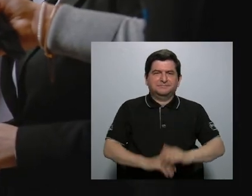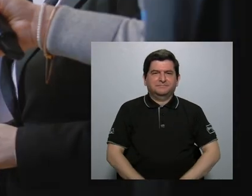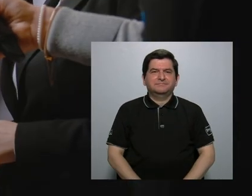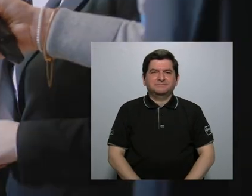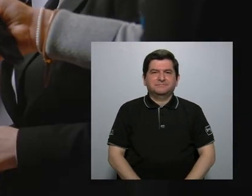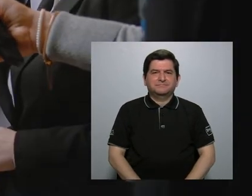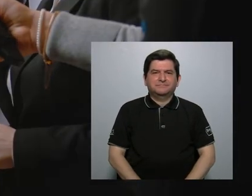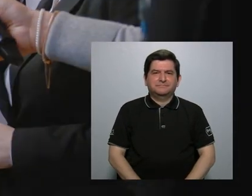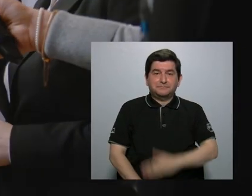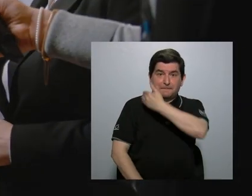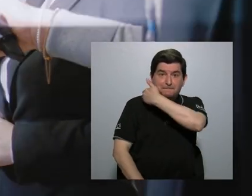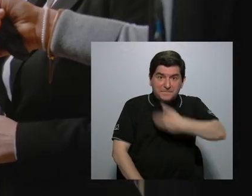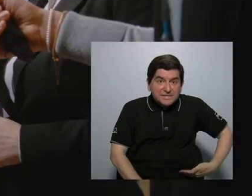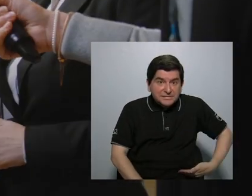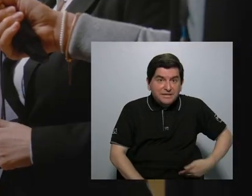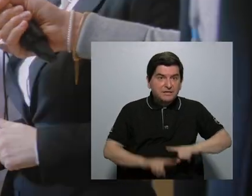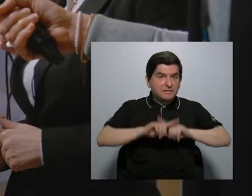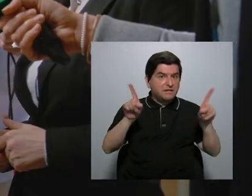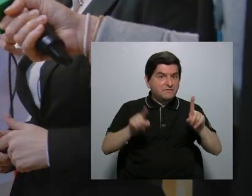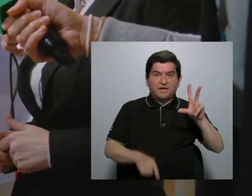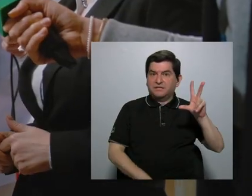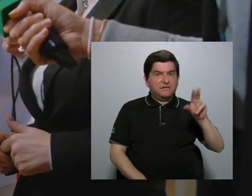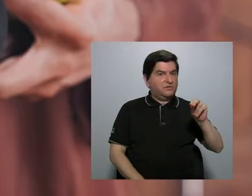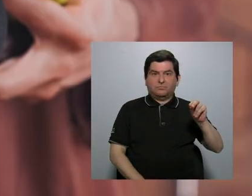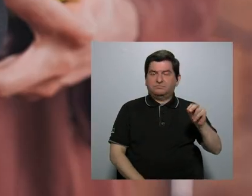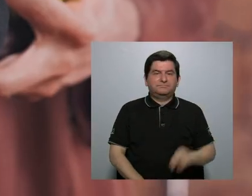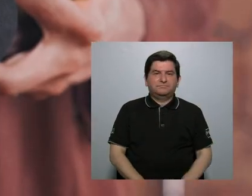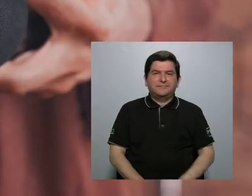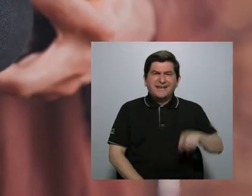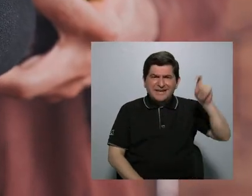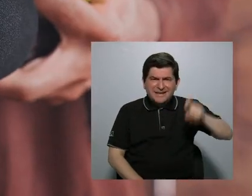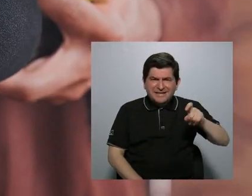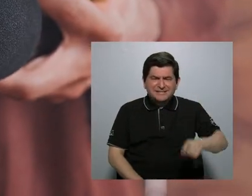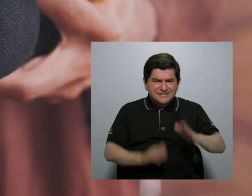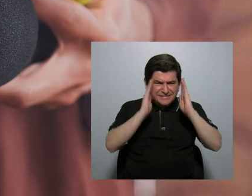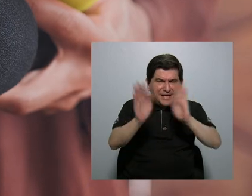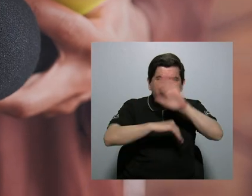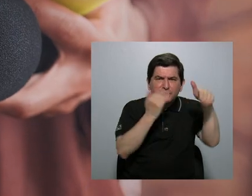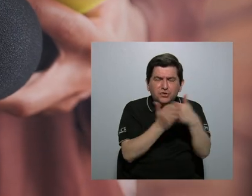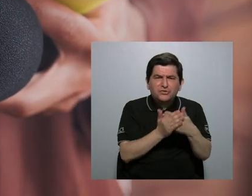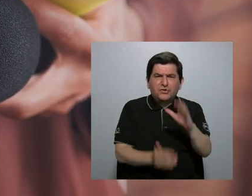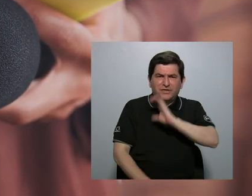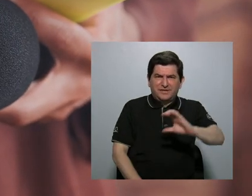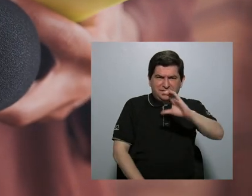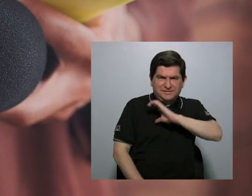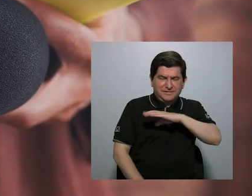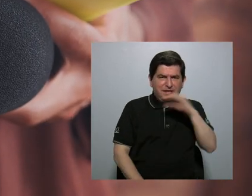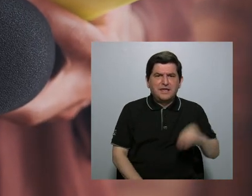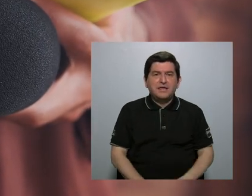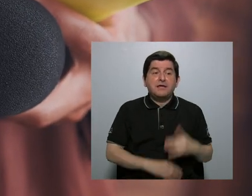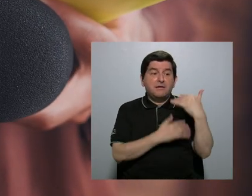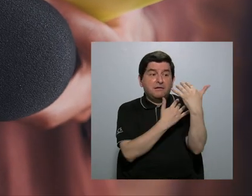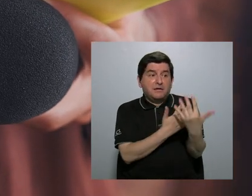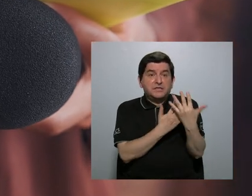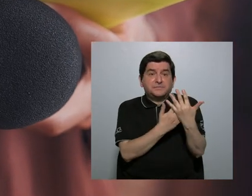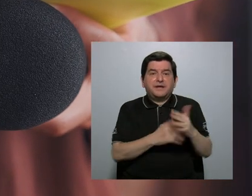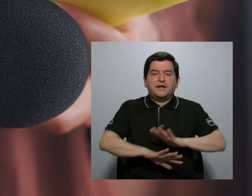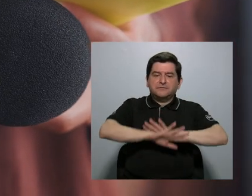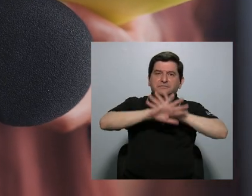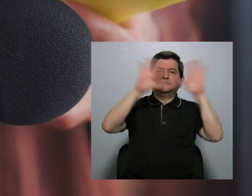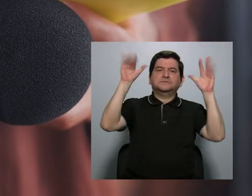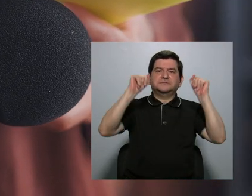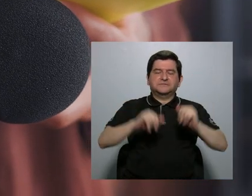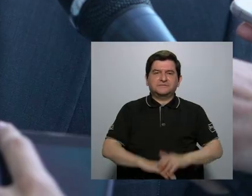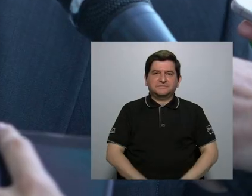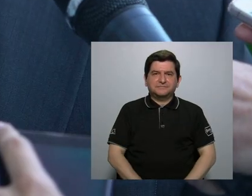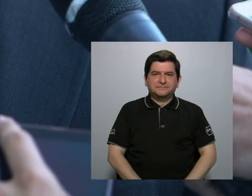El presidente no es la excepción. Se requiere abarcar todas las aristas y lo que se espera es transparencia.